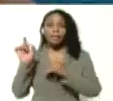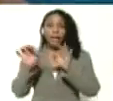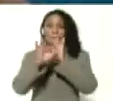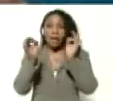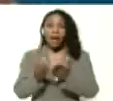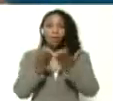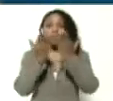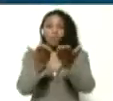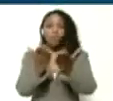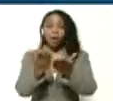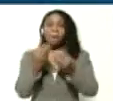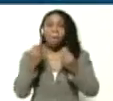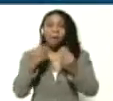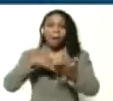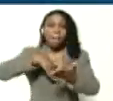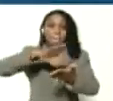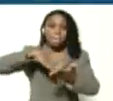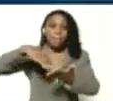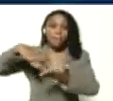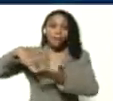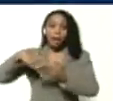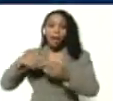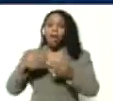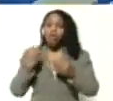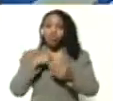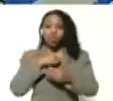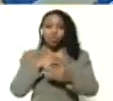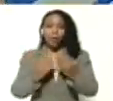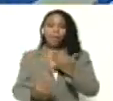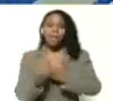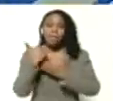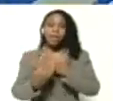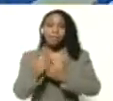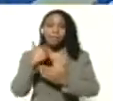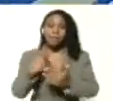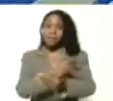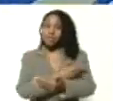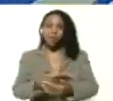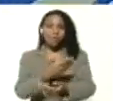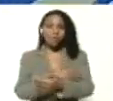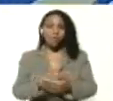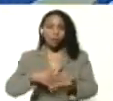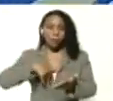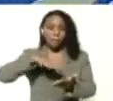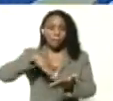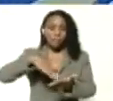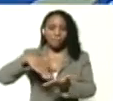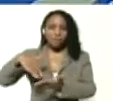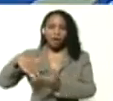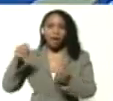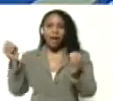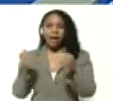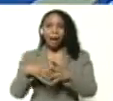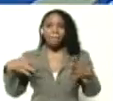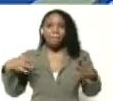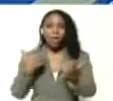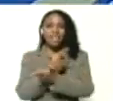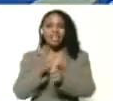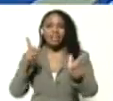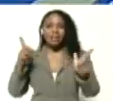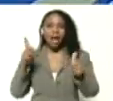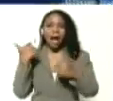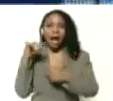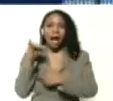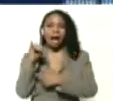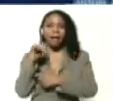a distribuir varios millones de esta revista de coloreo aquí está campo de libertad aquí está